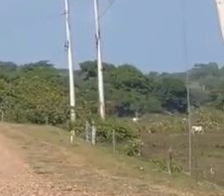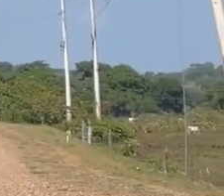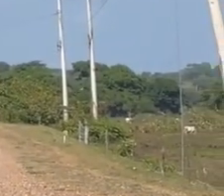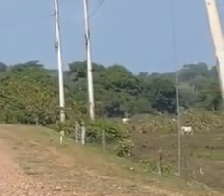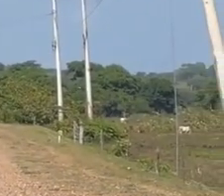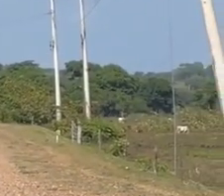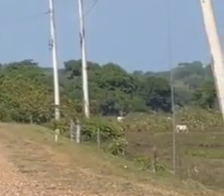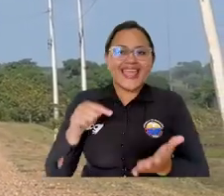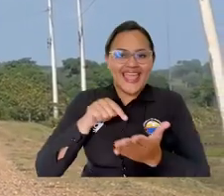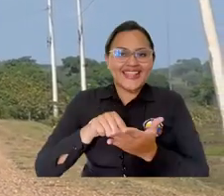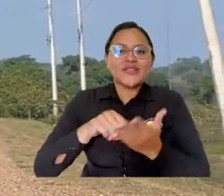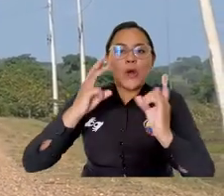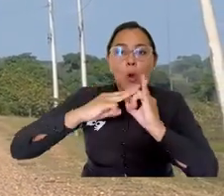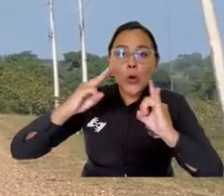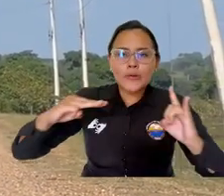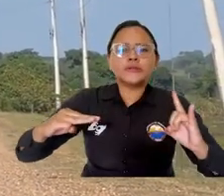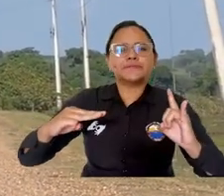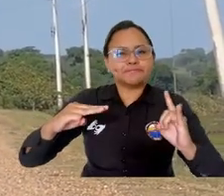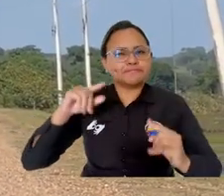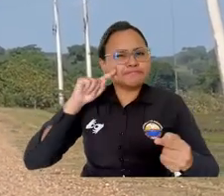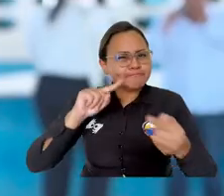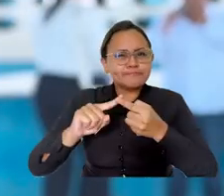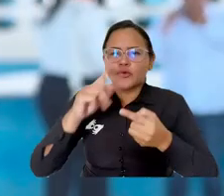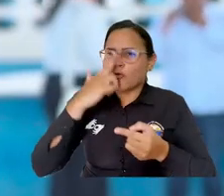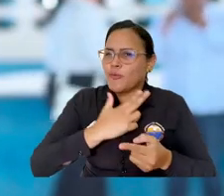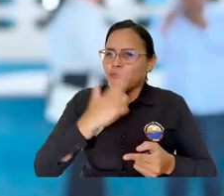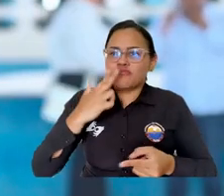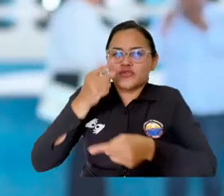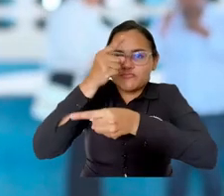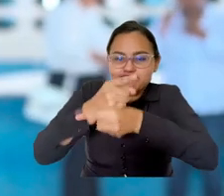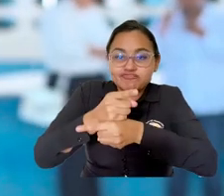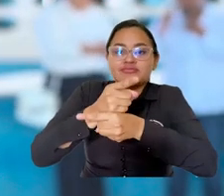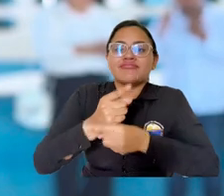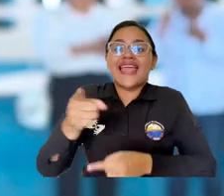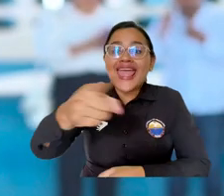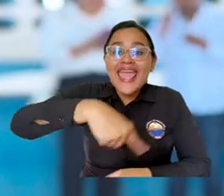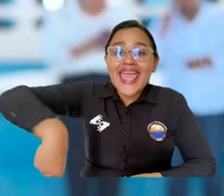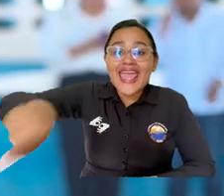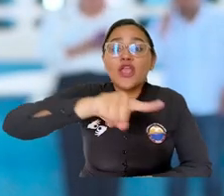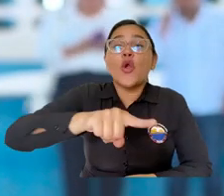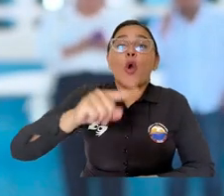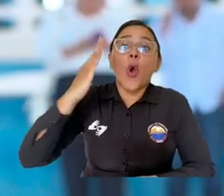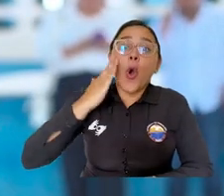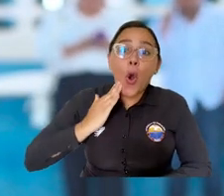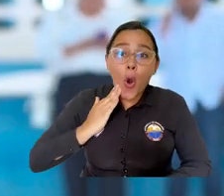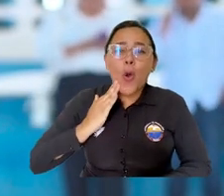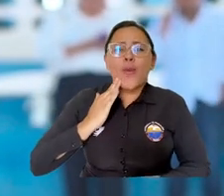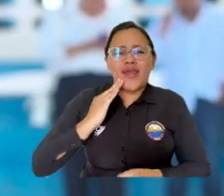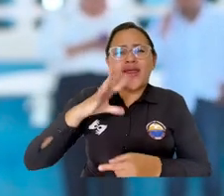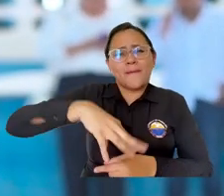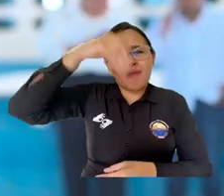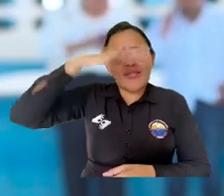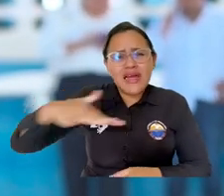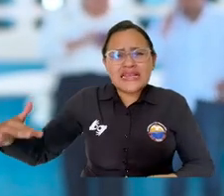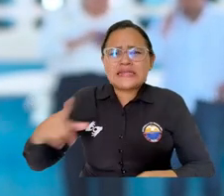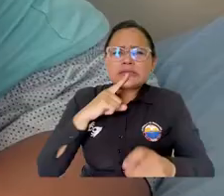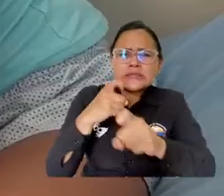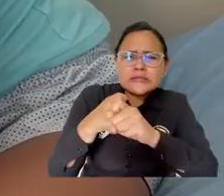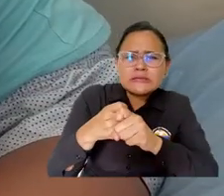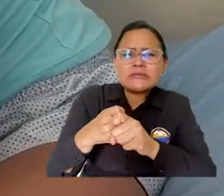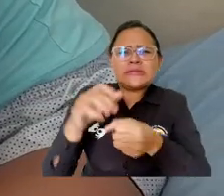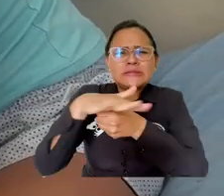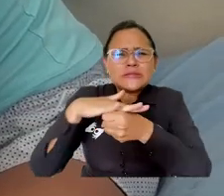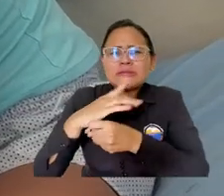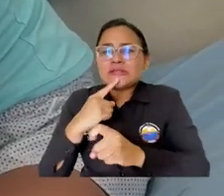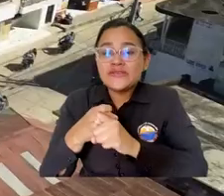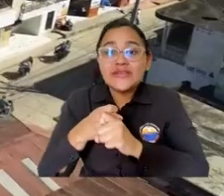Música En este sentido, la Universidad del Magdalena sigue el compromiso que nos pusimos de que los jóvenes del Magdalena más vulnerables pudieran llegar a